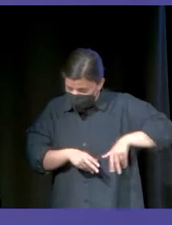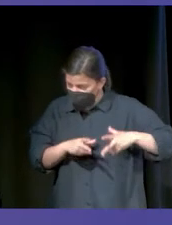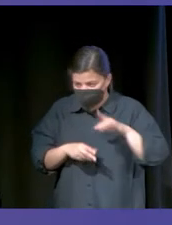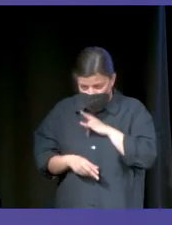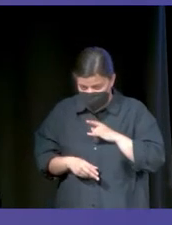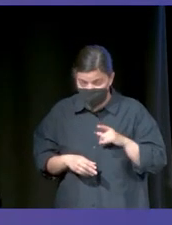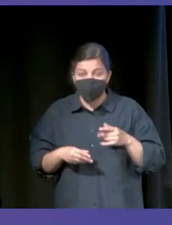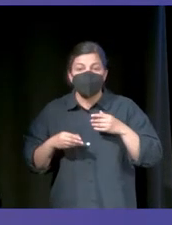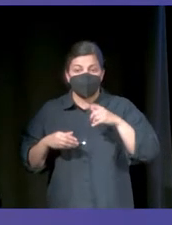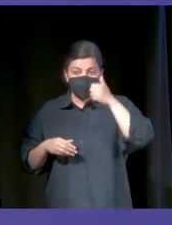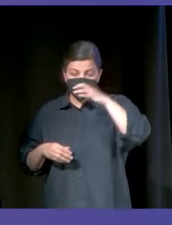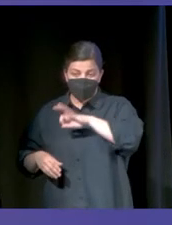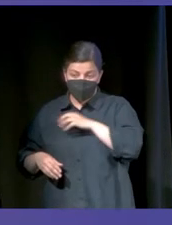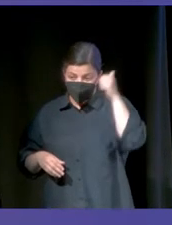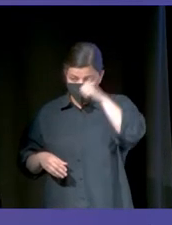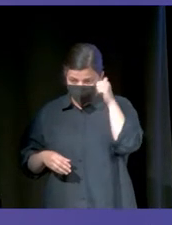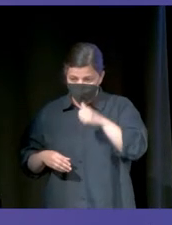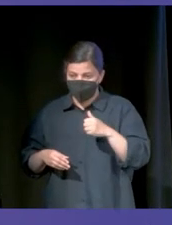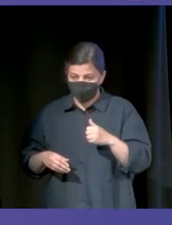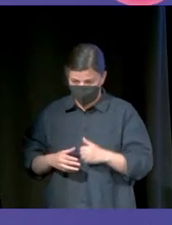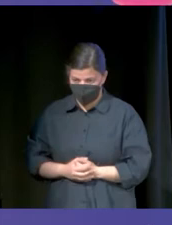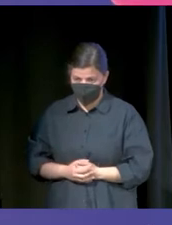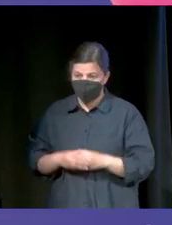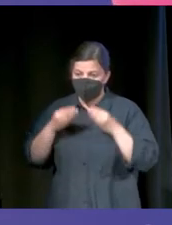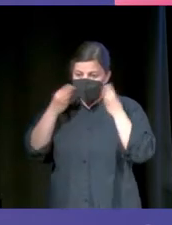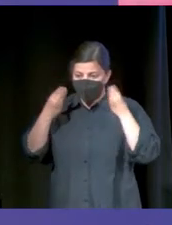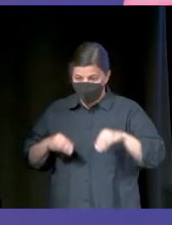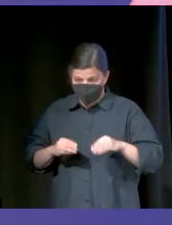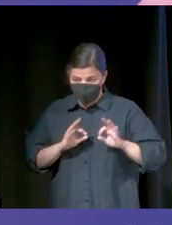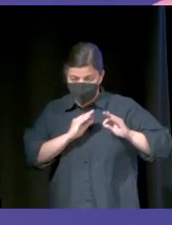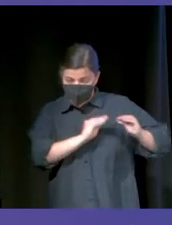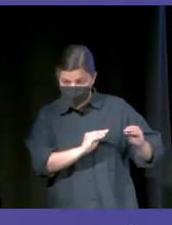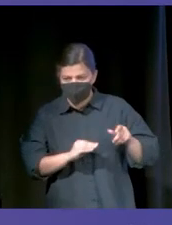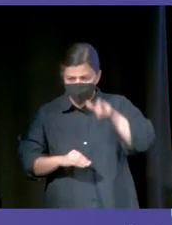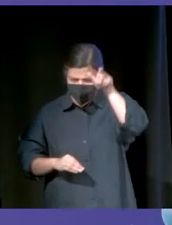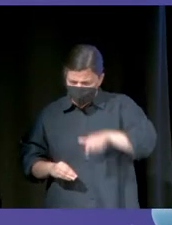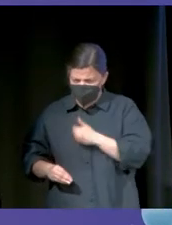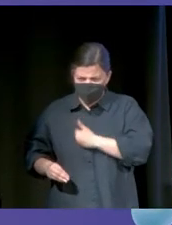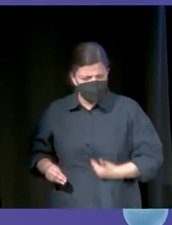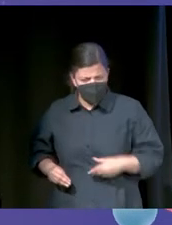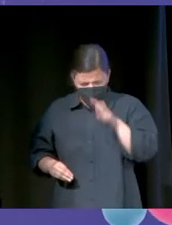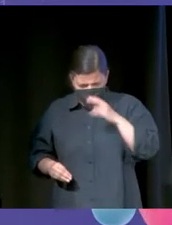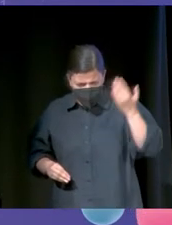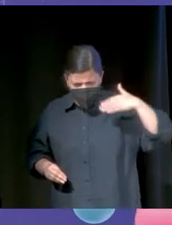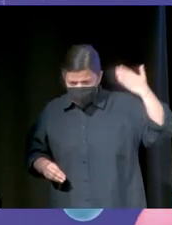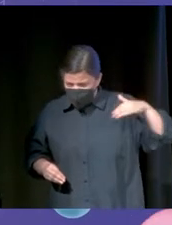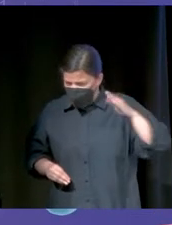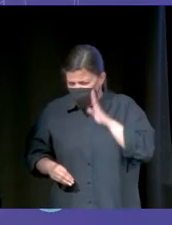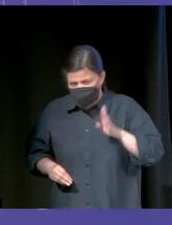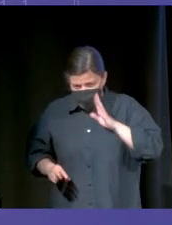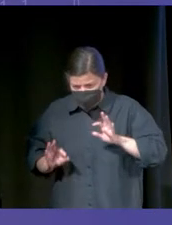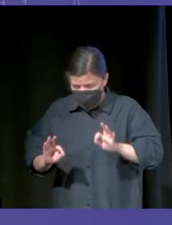historia de este señor. Este señor es nuestro héroe. Es un empresario, un empresario de antigua usanza, corrupto.